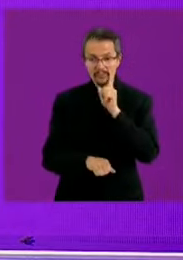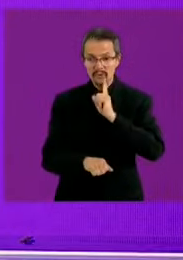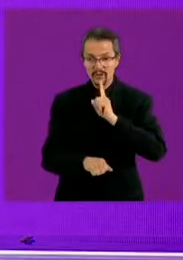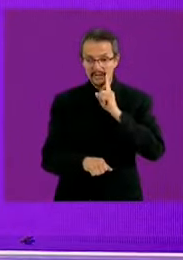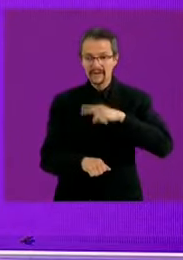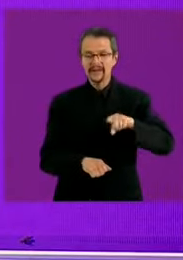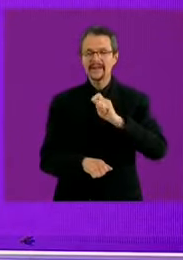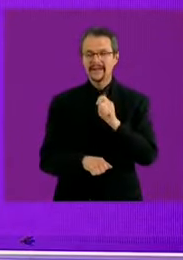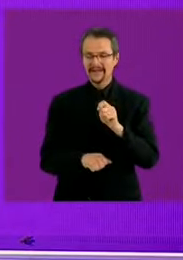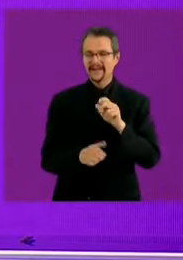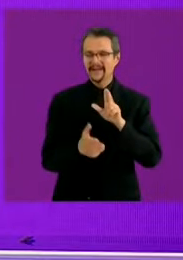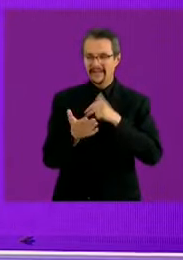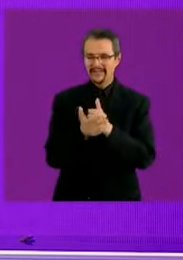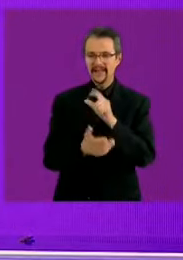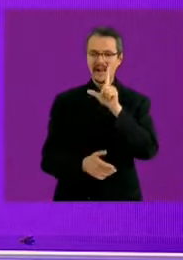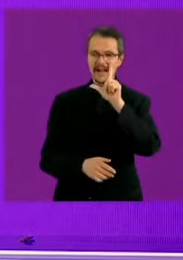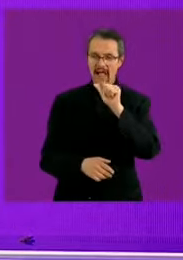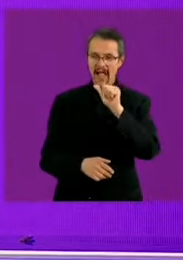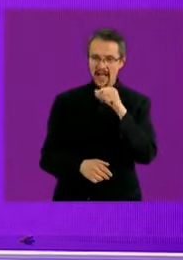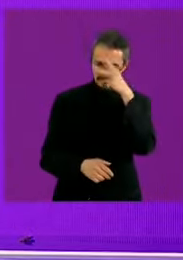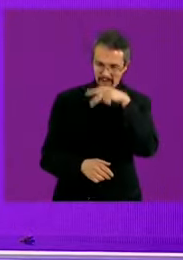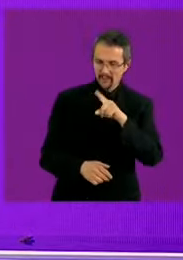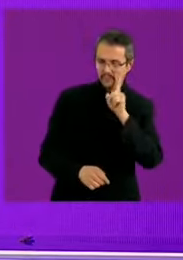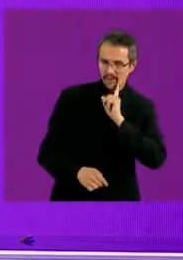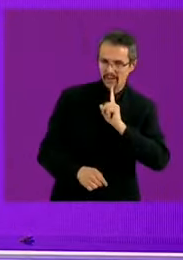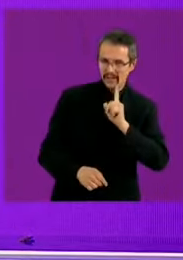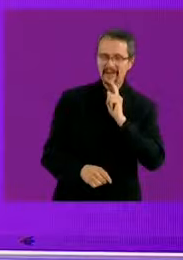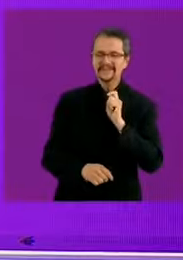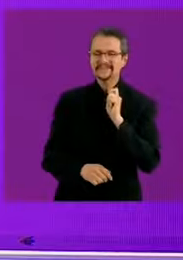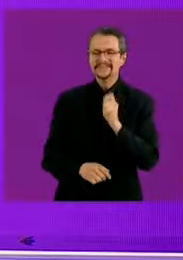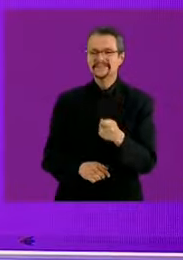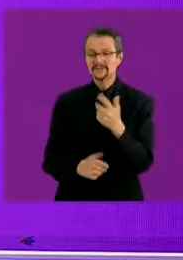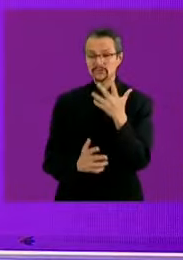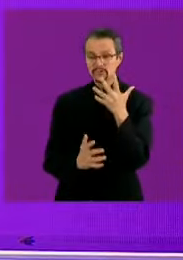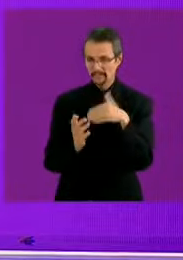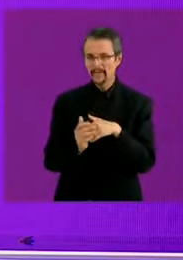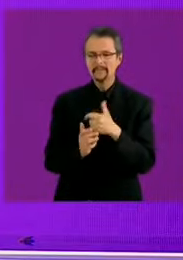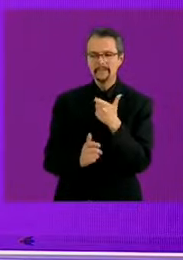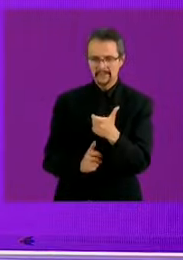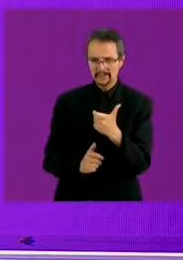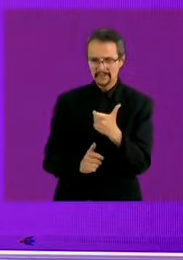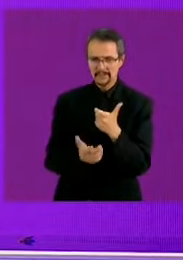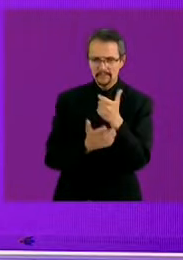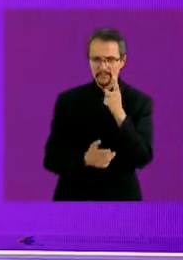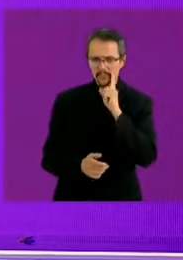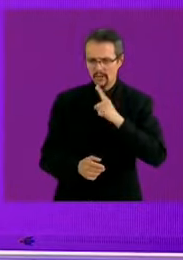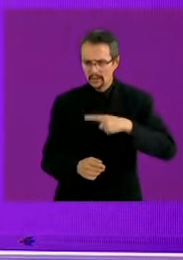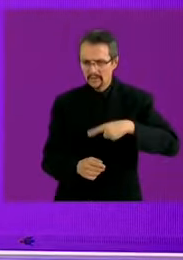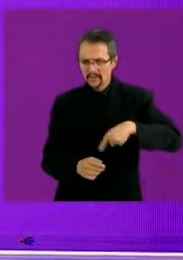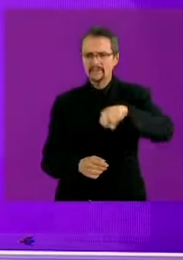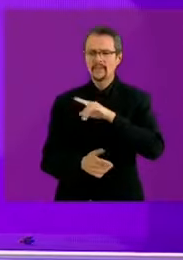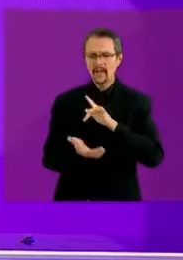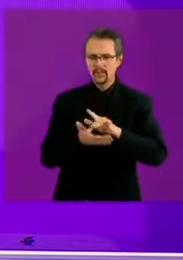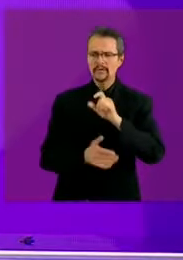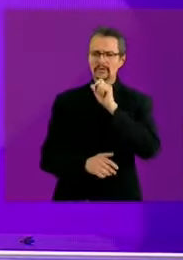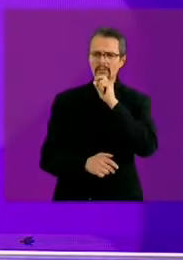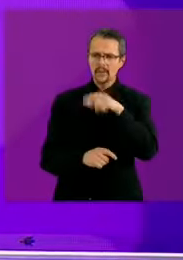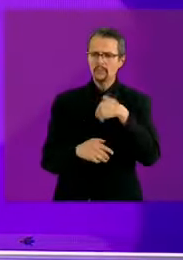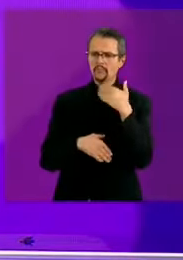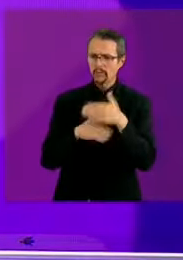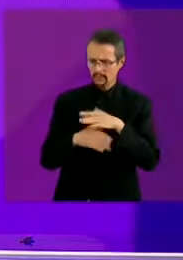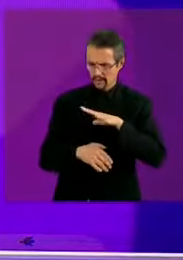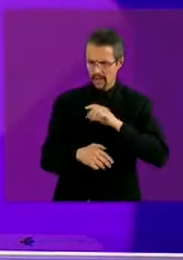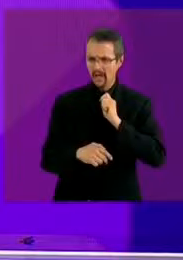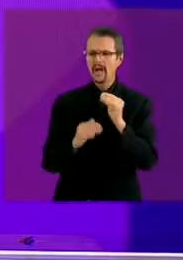pesos a estas mujeres que están sufriendo violencia para sacarla por cierto volver a hacer los refugios para mujeres con la fuerza que